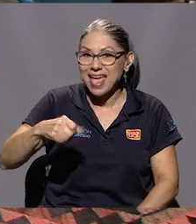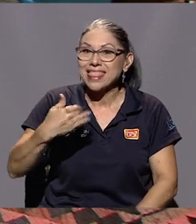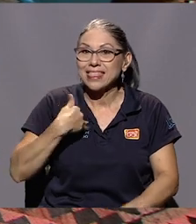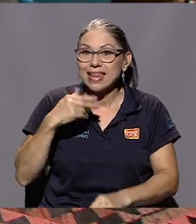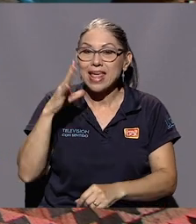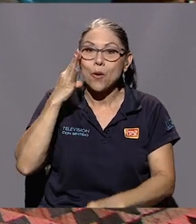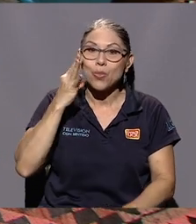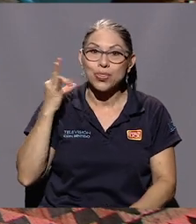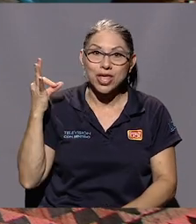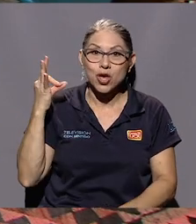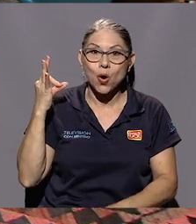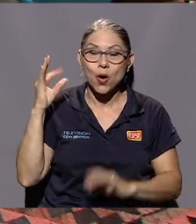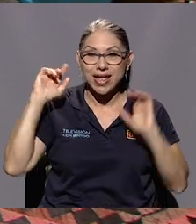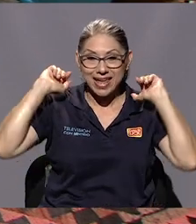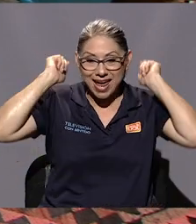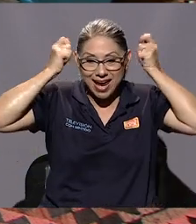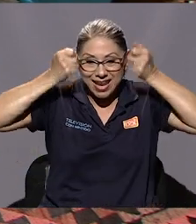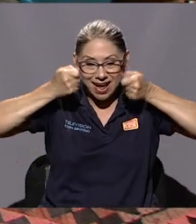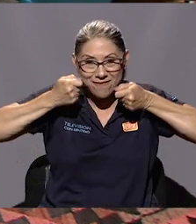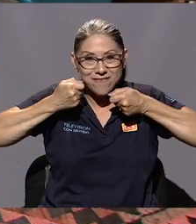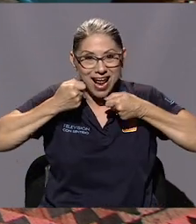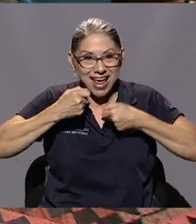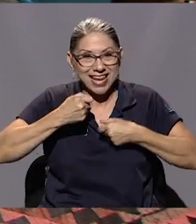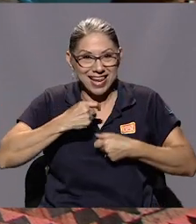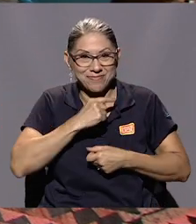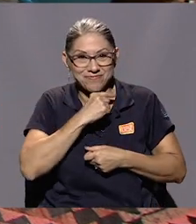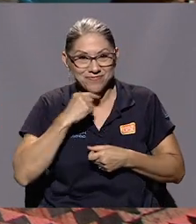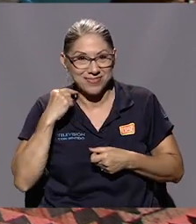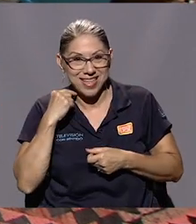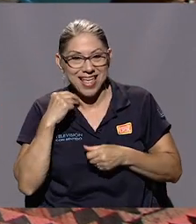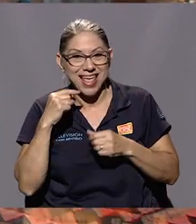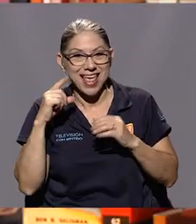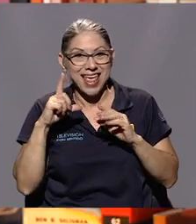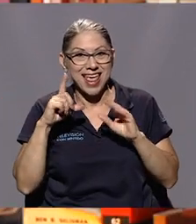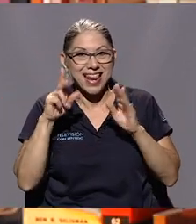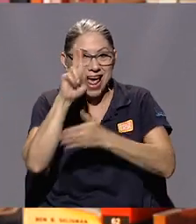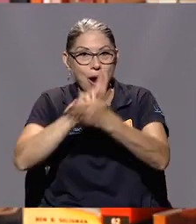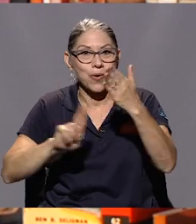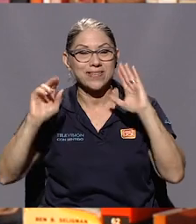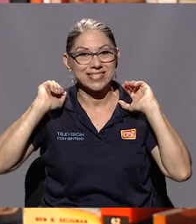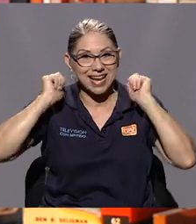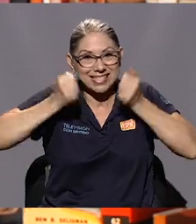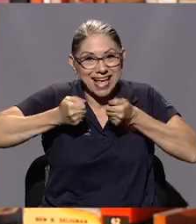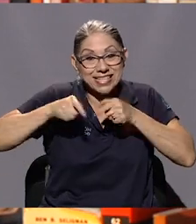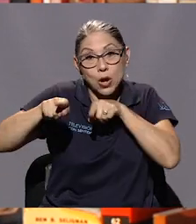Tenía un tío que era fraile en la Salle, un hermano de su madre. Así es.